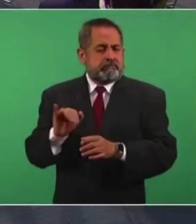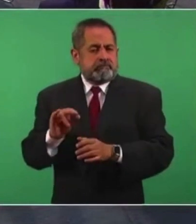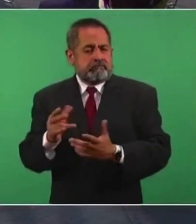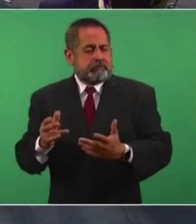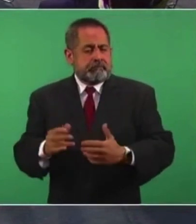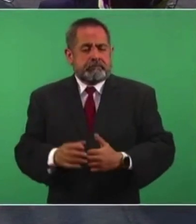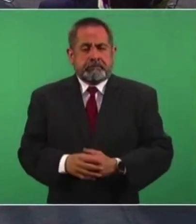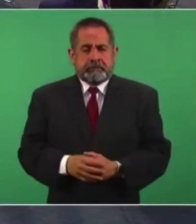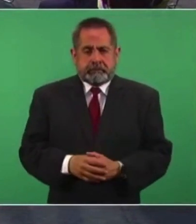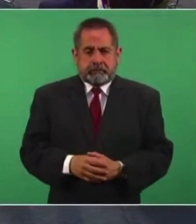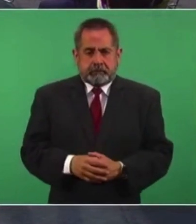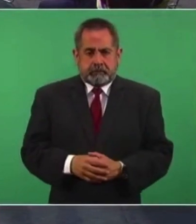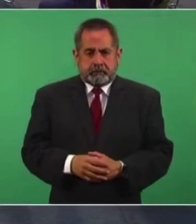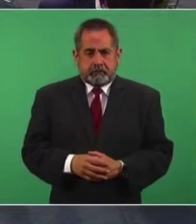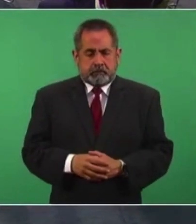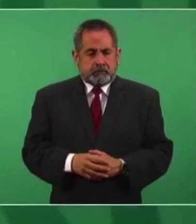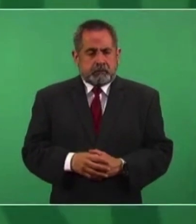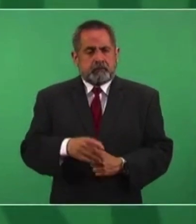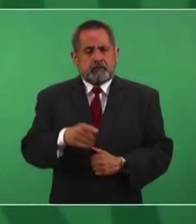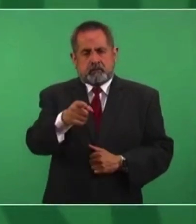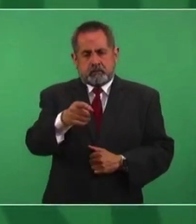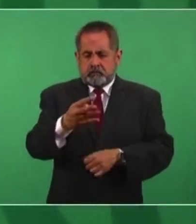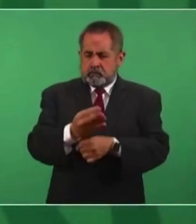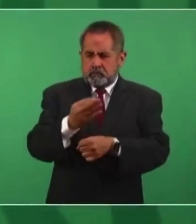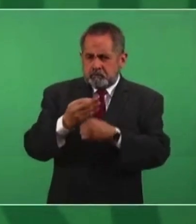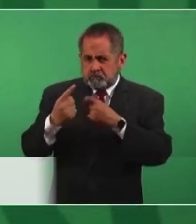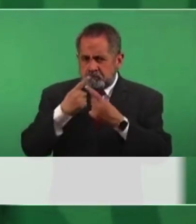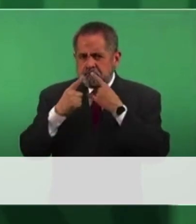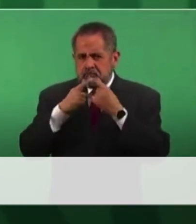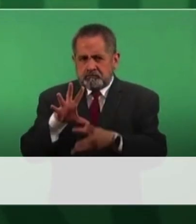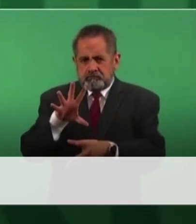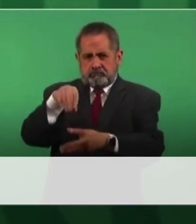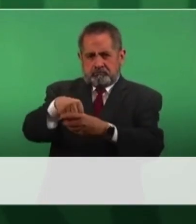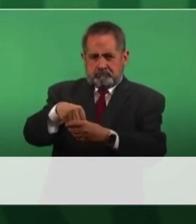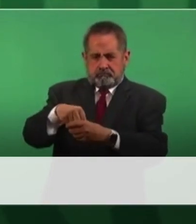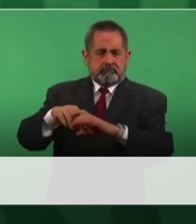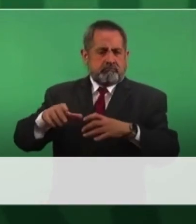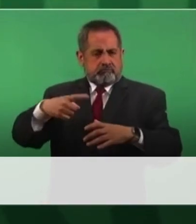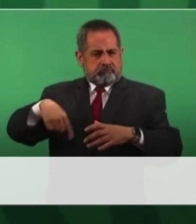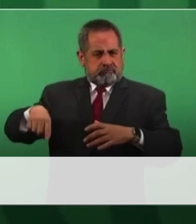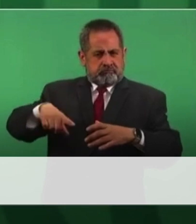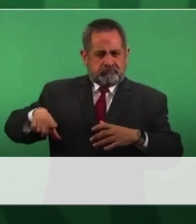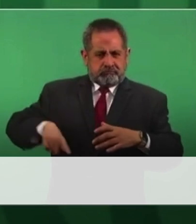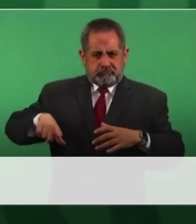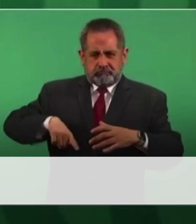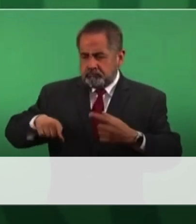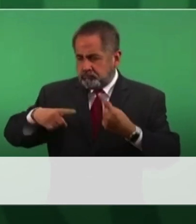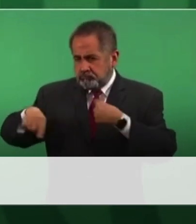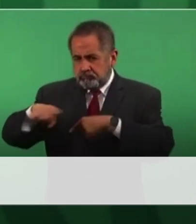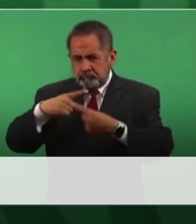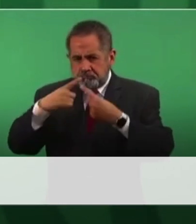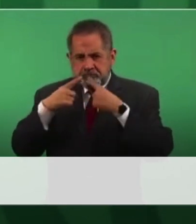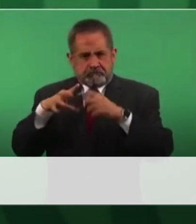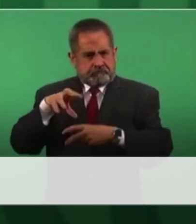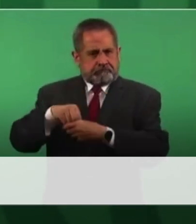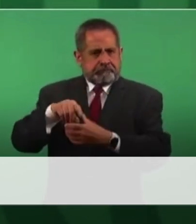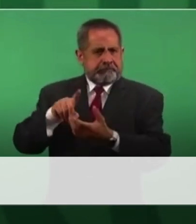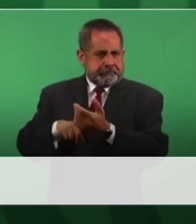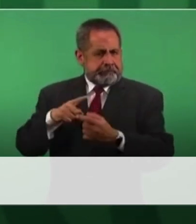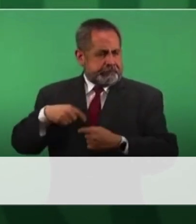Hay una discusión sobre este asunto al interior del gobierno y